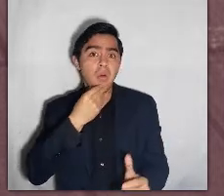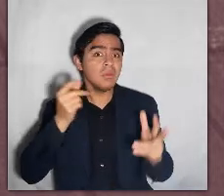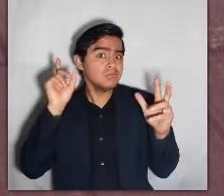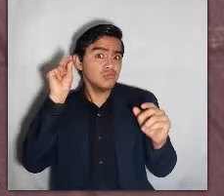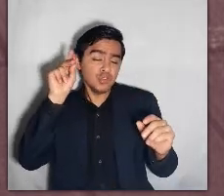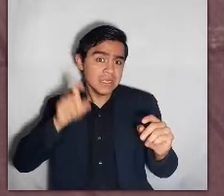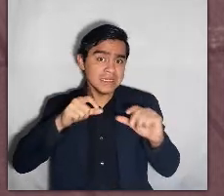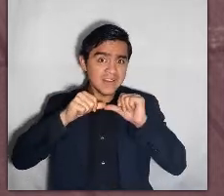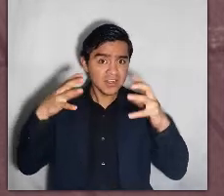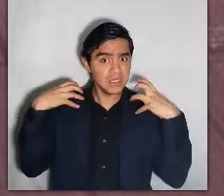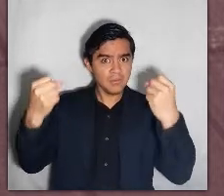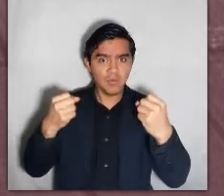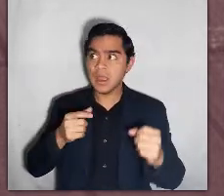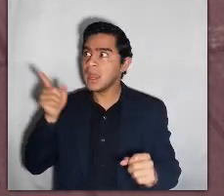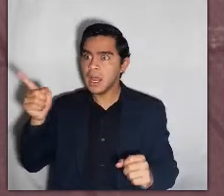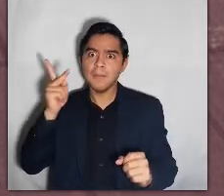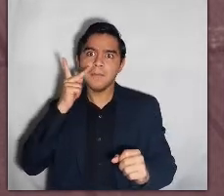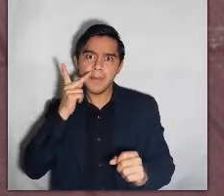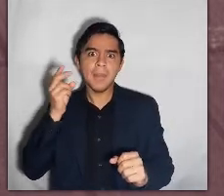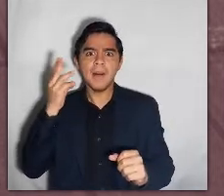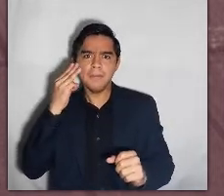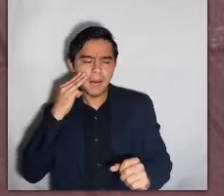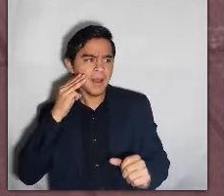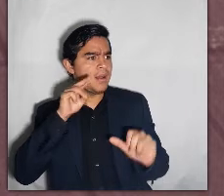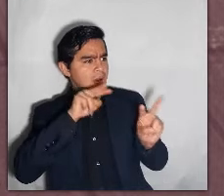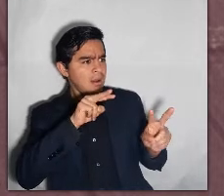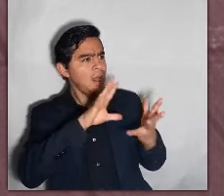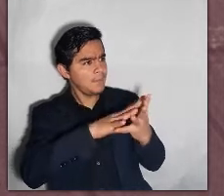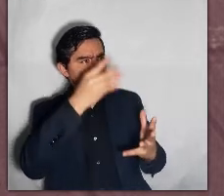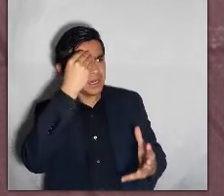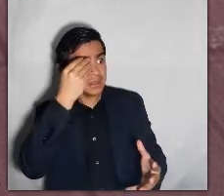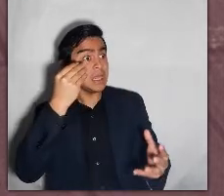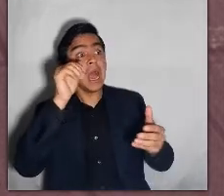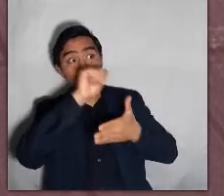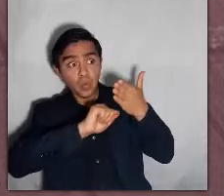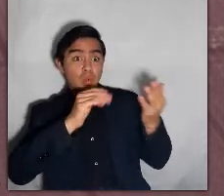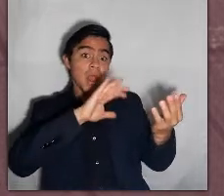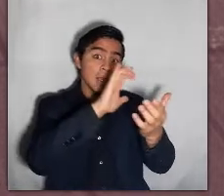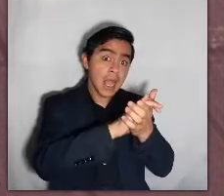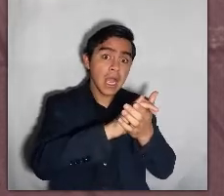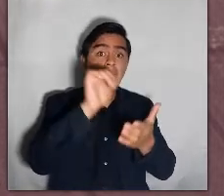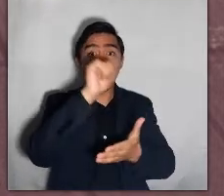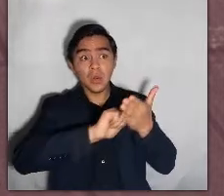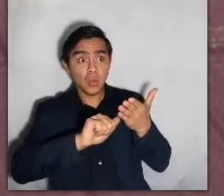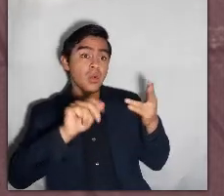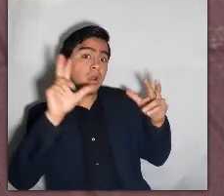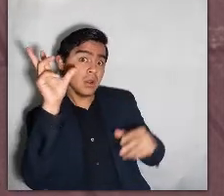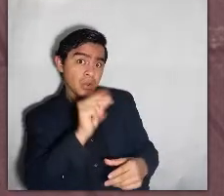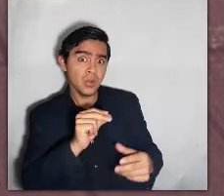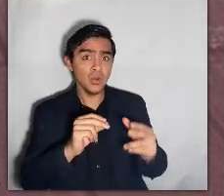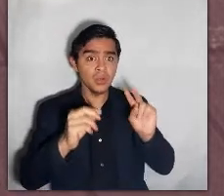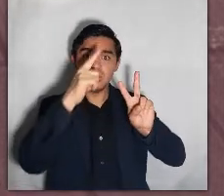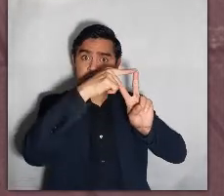El rey y la reina comprendieron por fin que existen princesas que se casan y otras que no. Lo entendieron